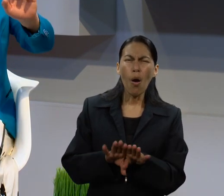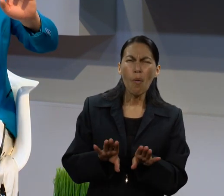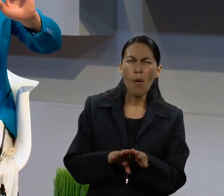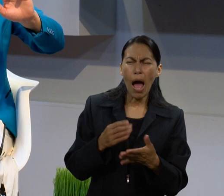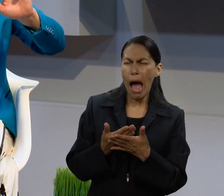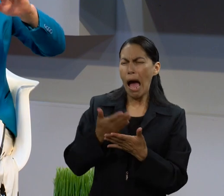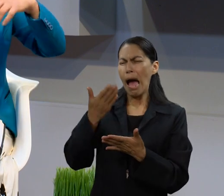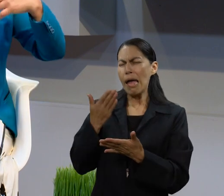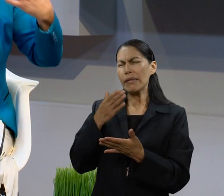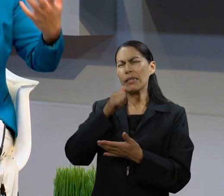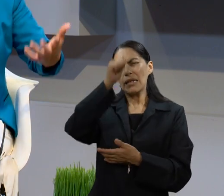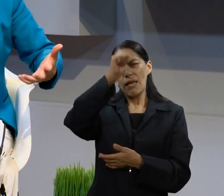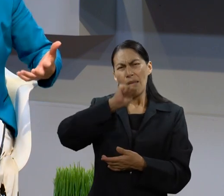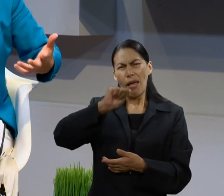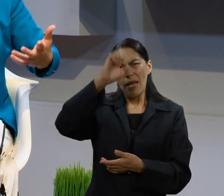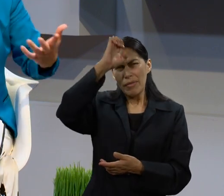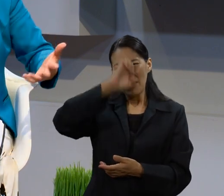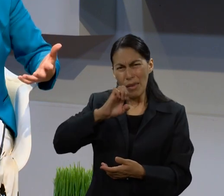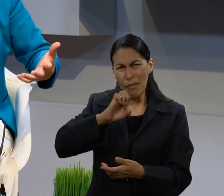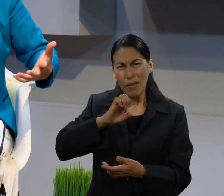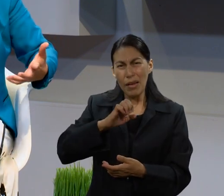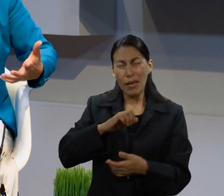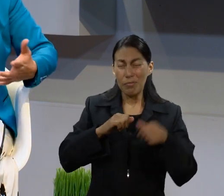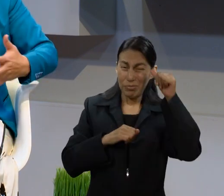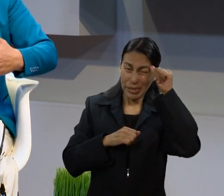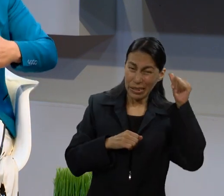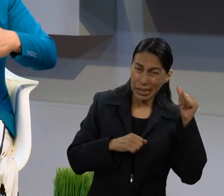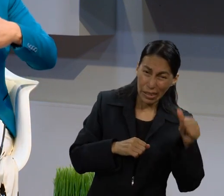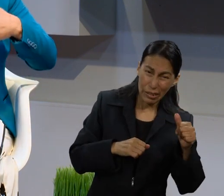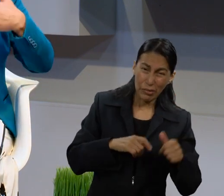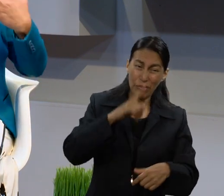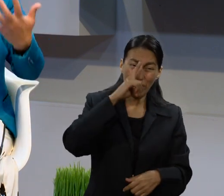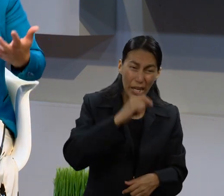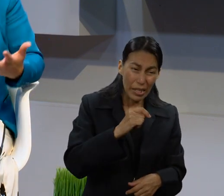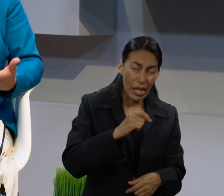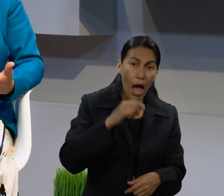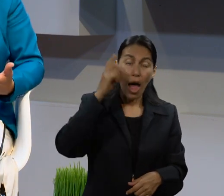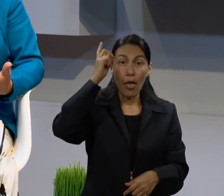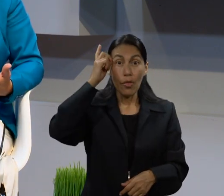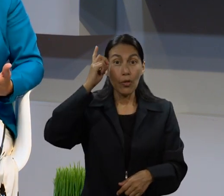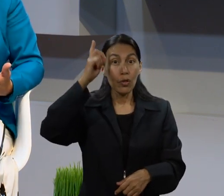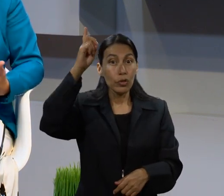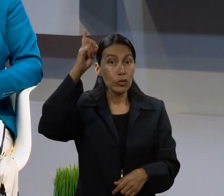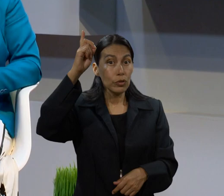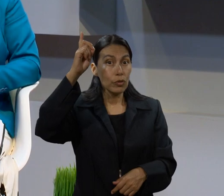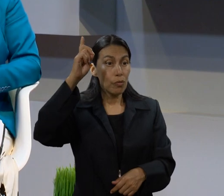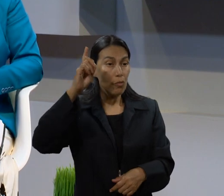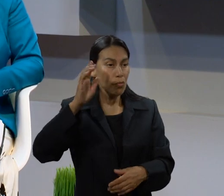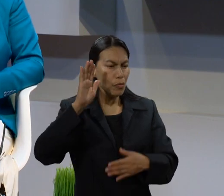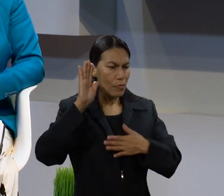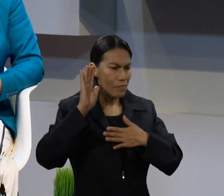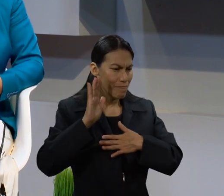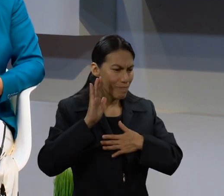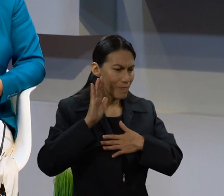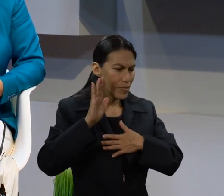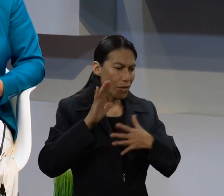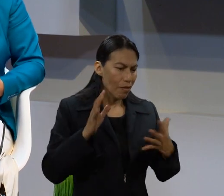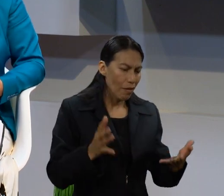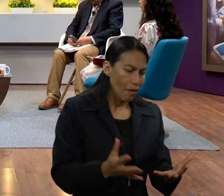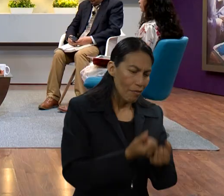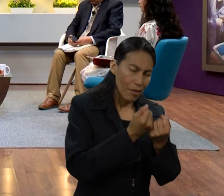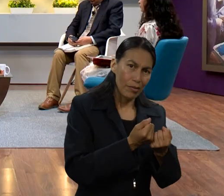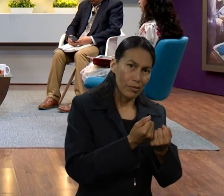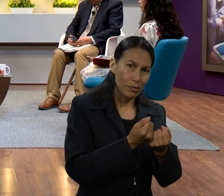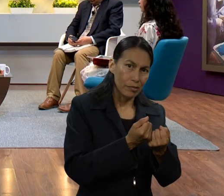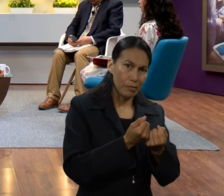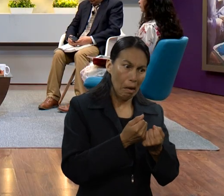Desde que nuestros primeros padres caen, se les promete un mediador, pero que no iba a ser